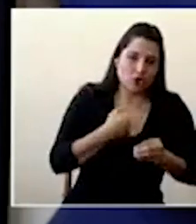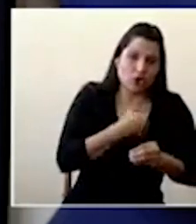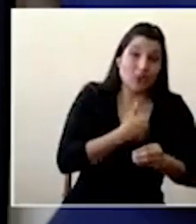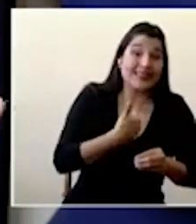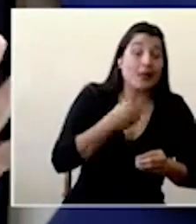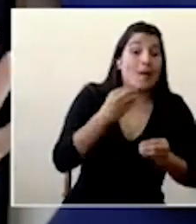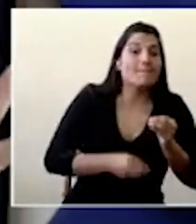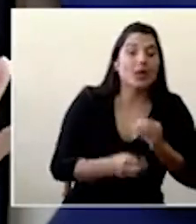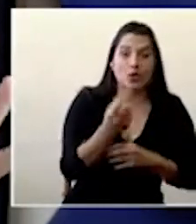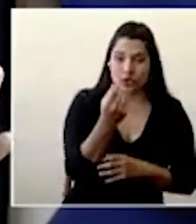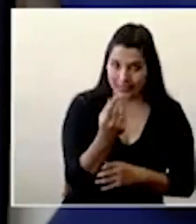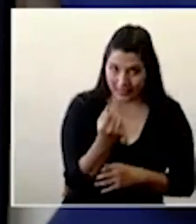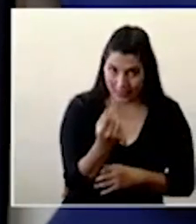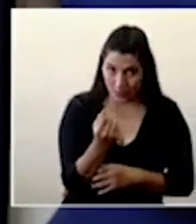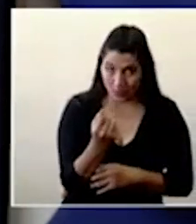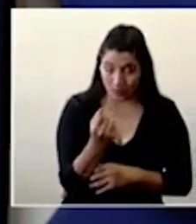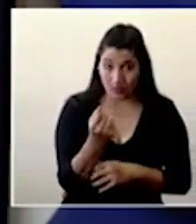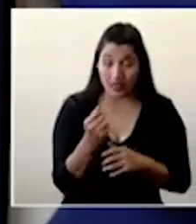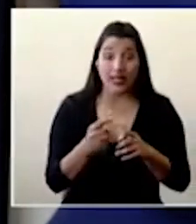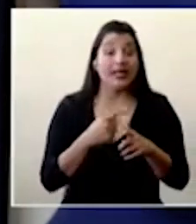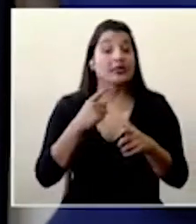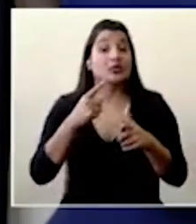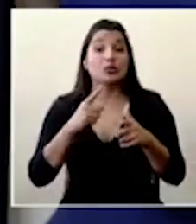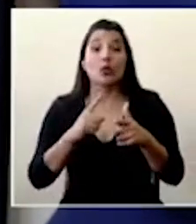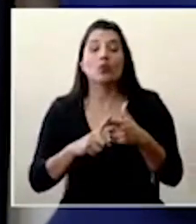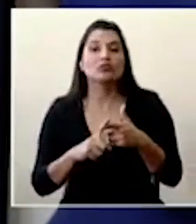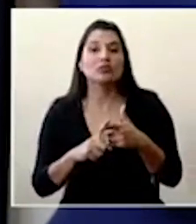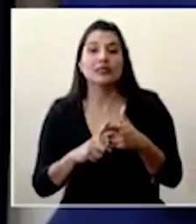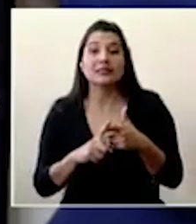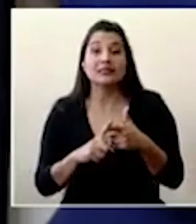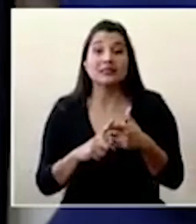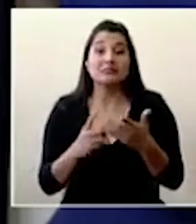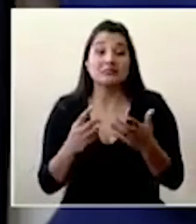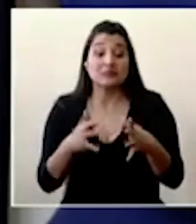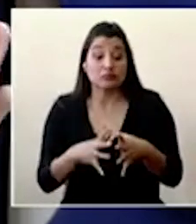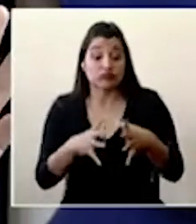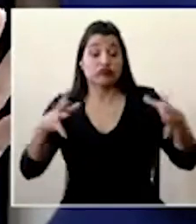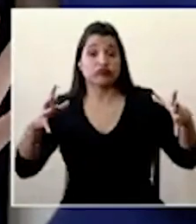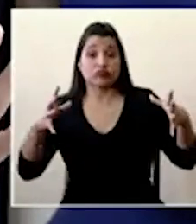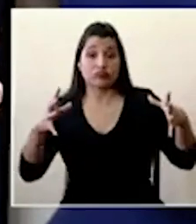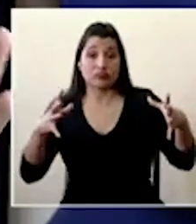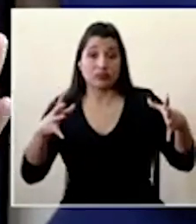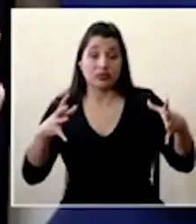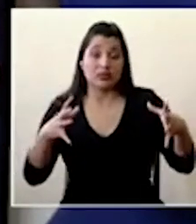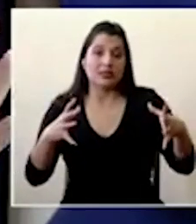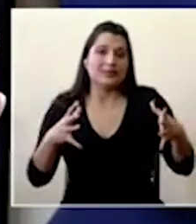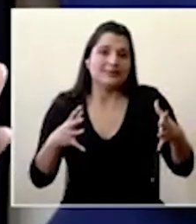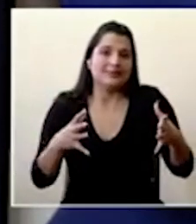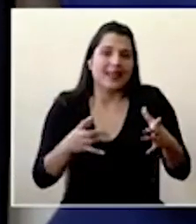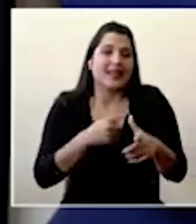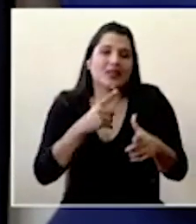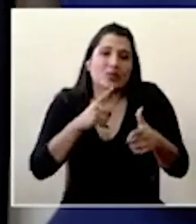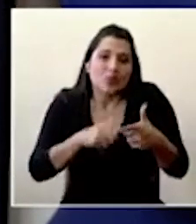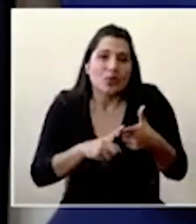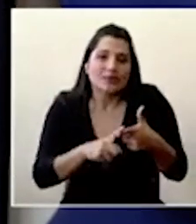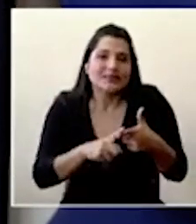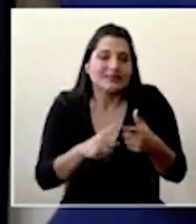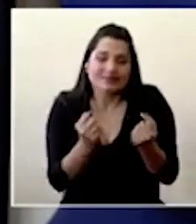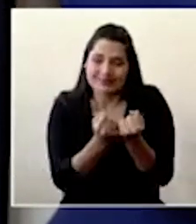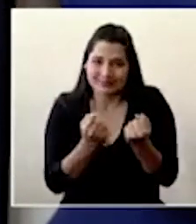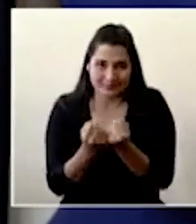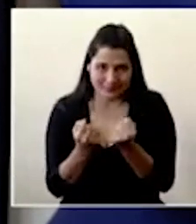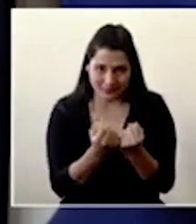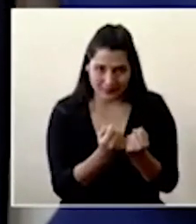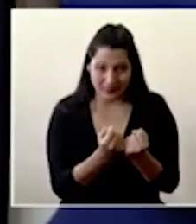lo que se gana el sistema más fuerte es unos días o semanas más antes de que ese también esté saturado